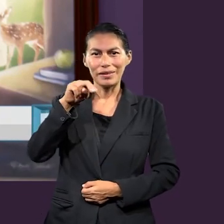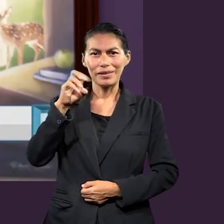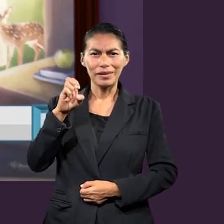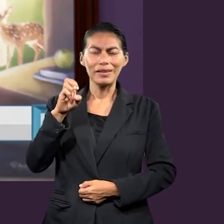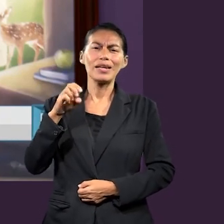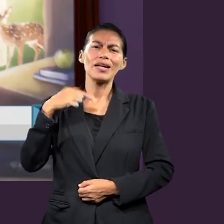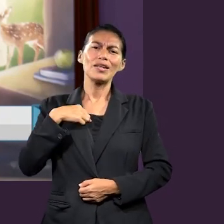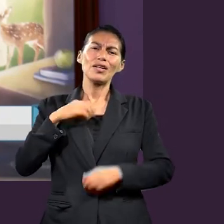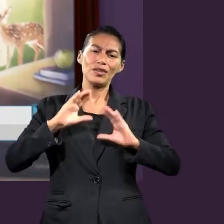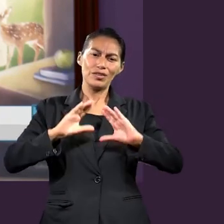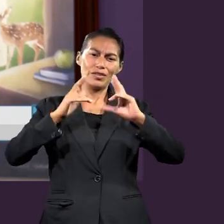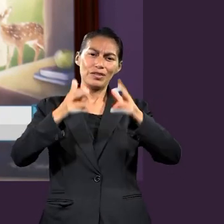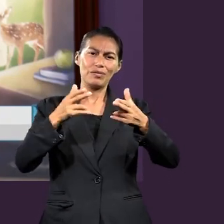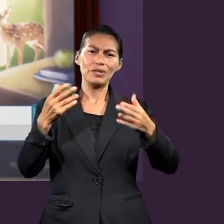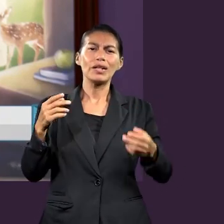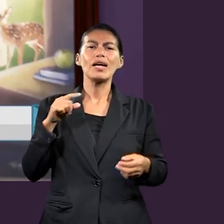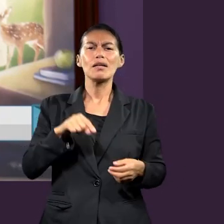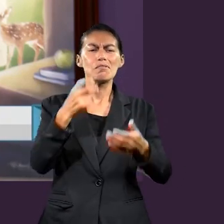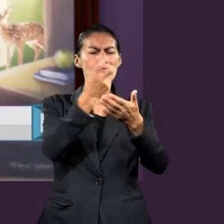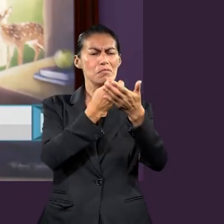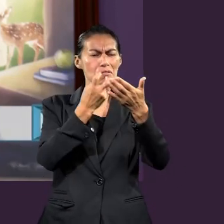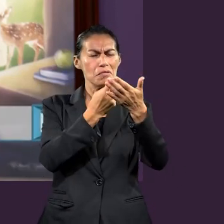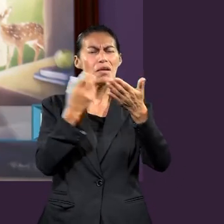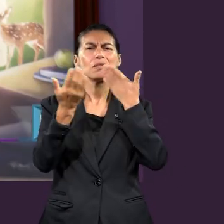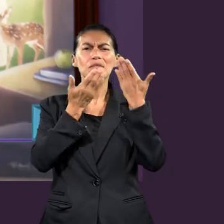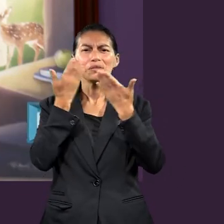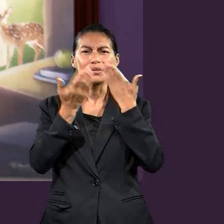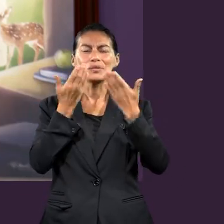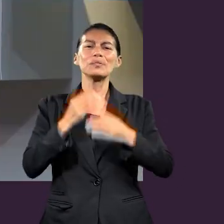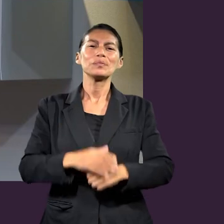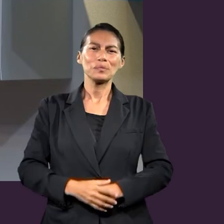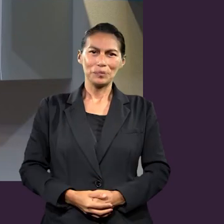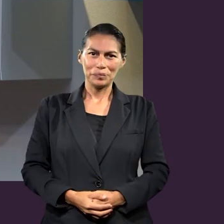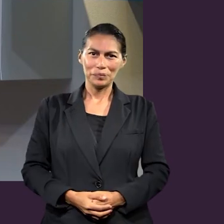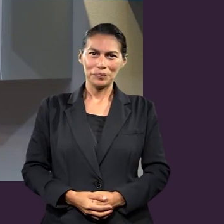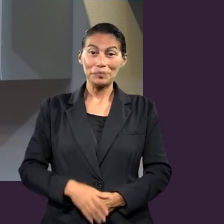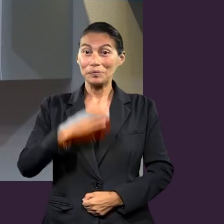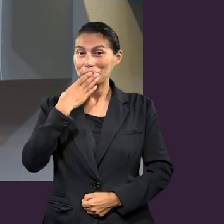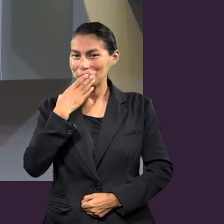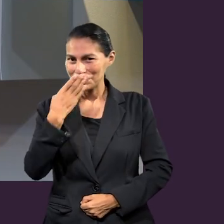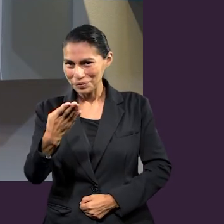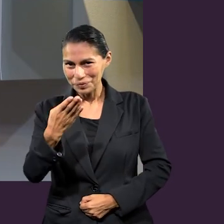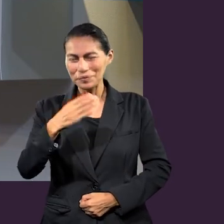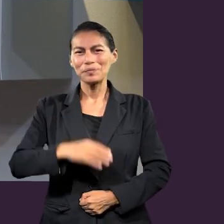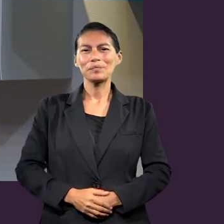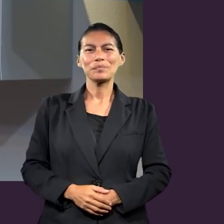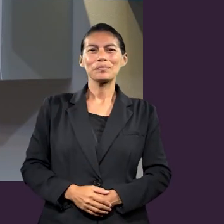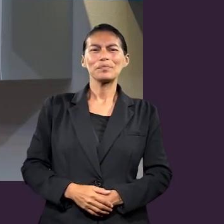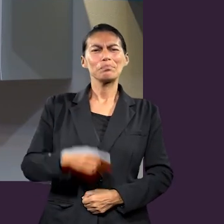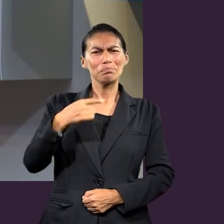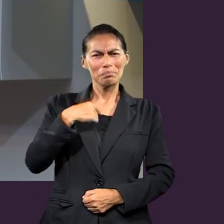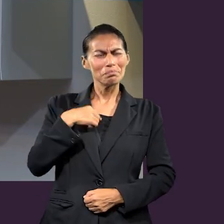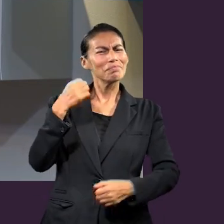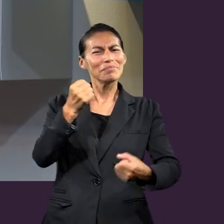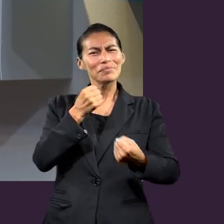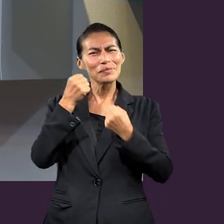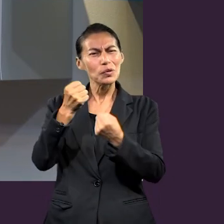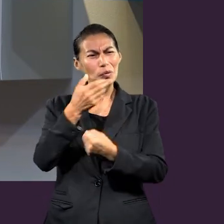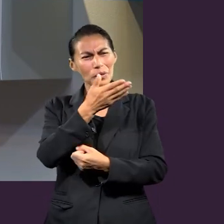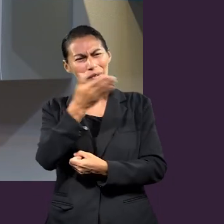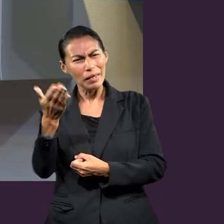Moisés, soy de Chiapas y soy estudiante de la carrera de Diseño Gráfico. Muy bien. Yo sé que ustedes han estado